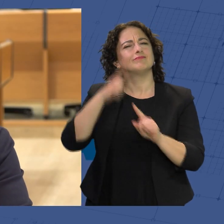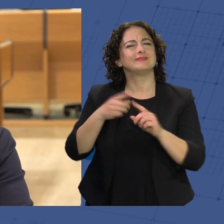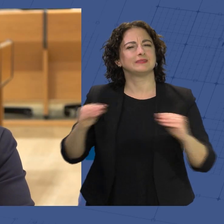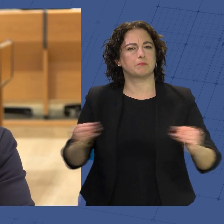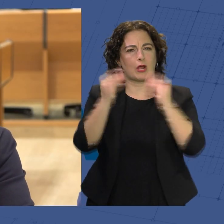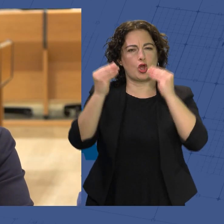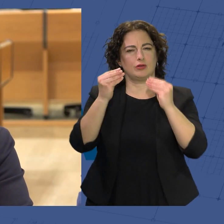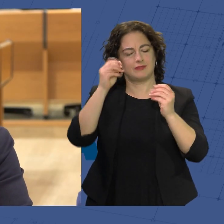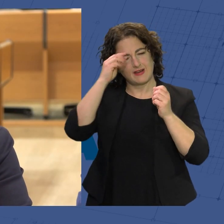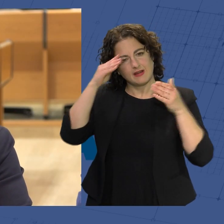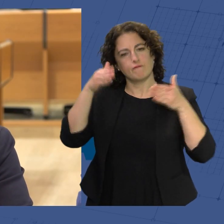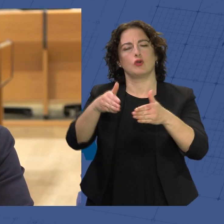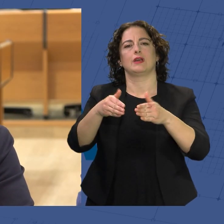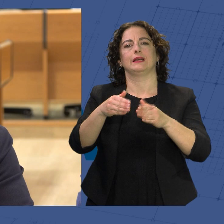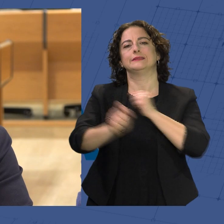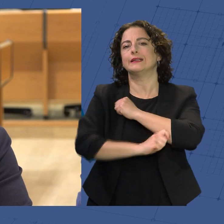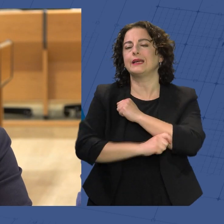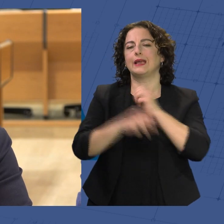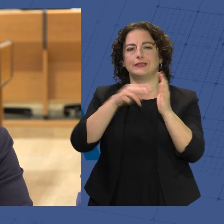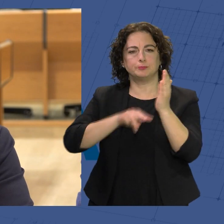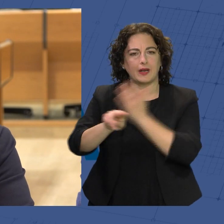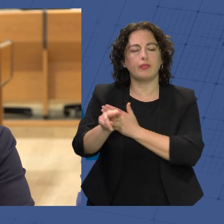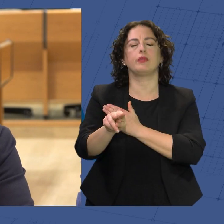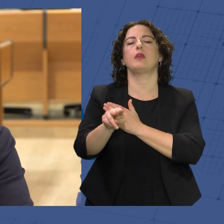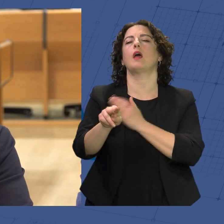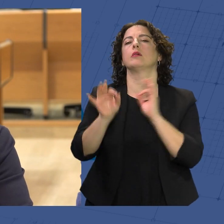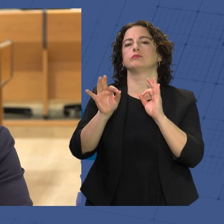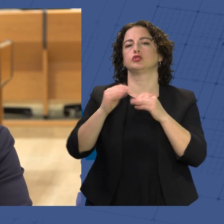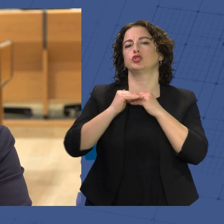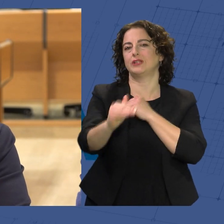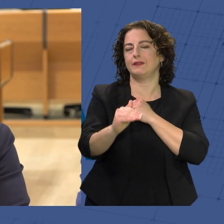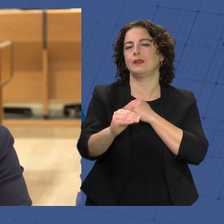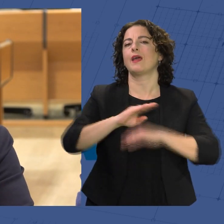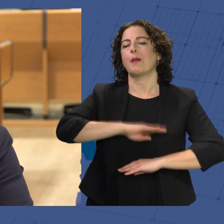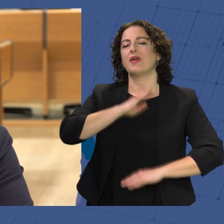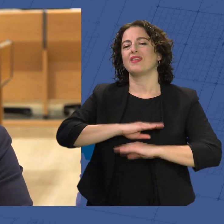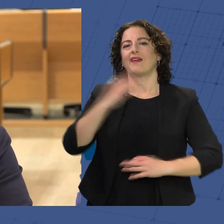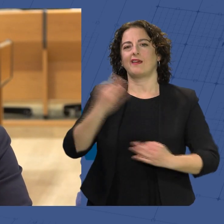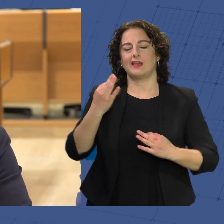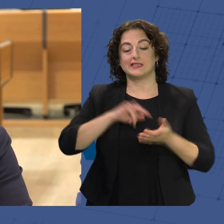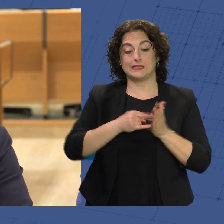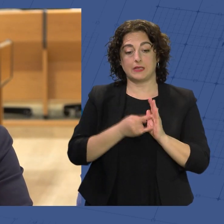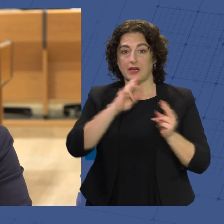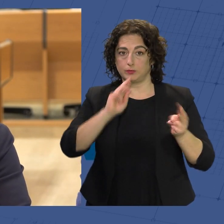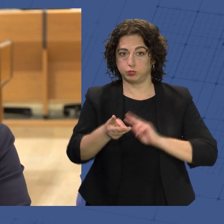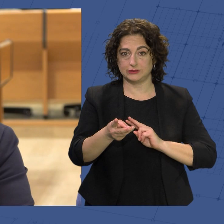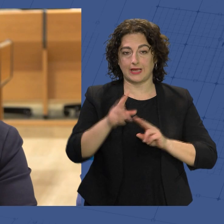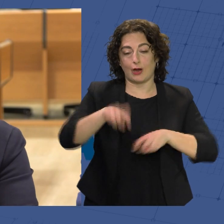estratégico, la transparencia, la sostenibilidad y la capacidad de dar respuesta del sistema agroalimentario